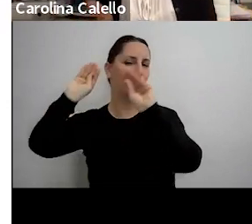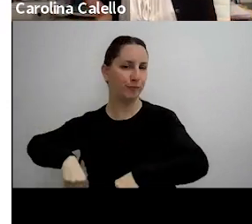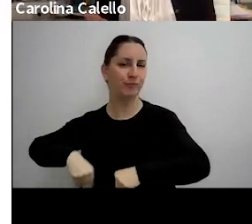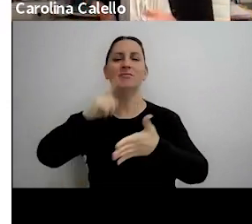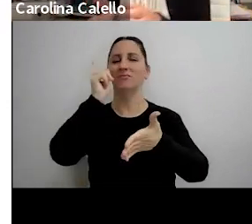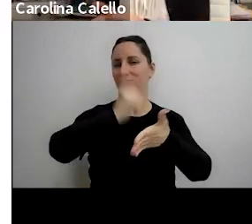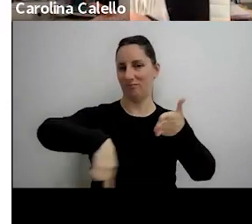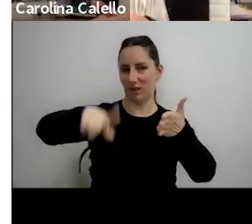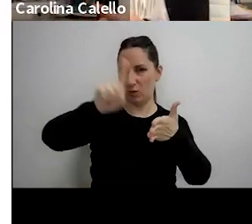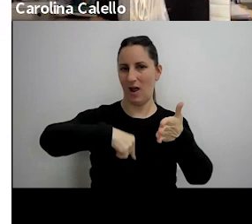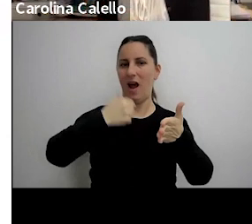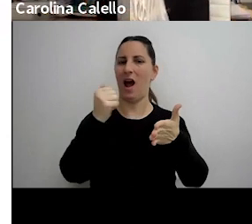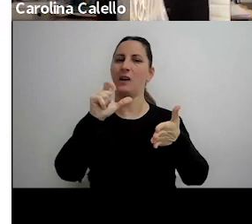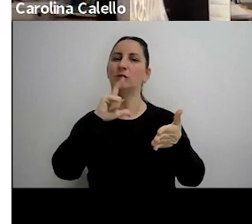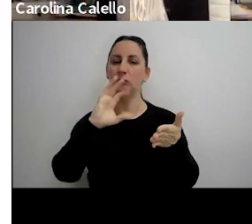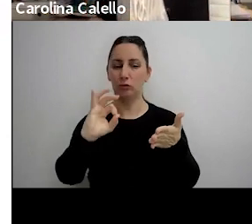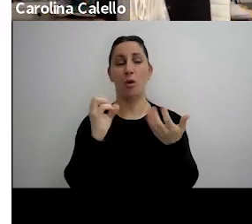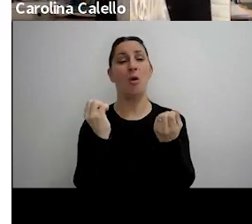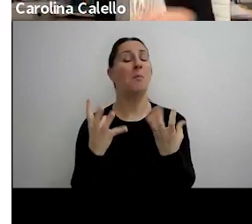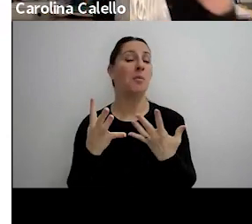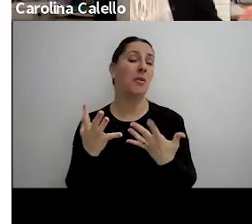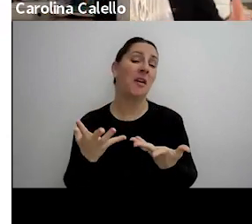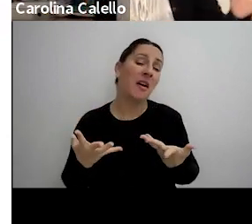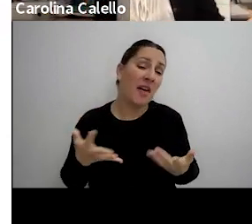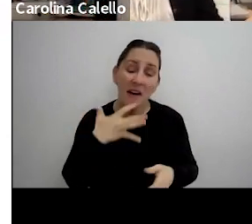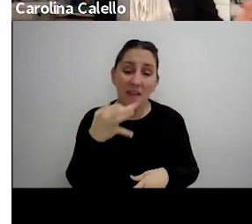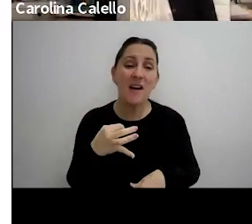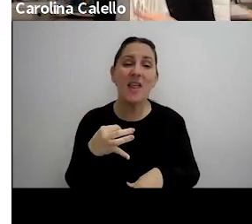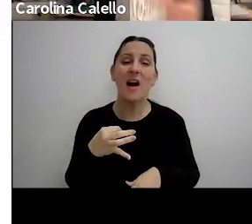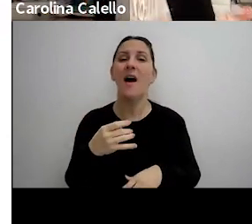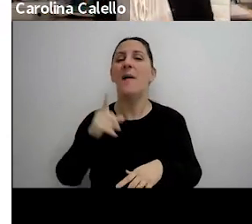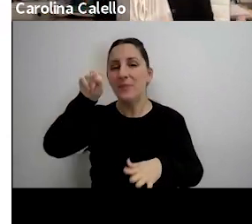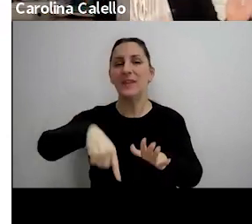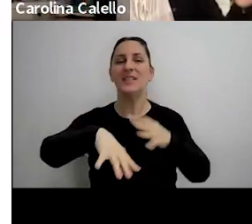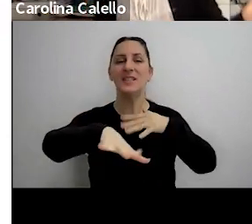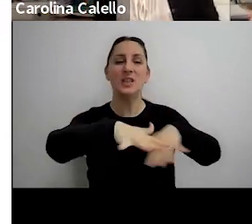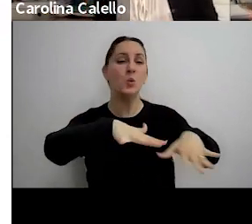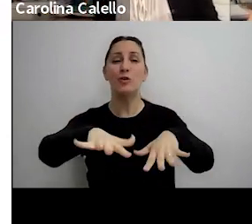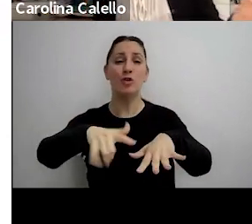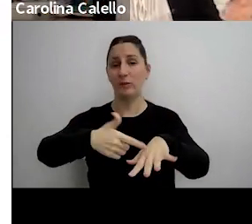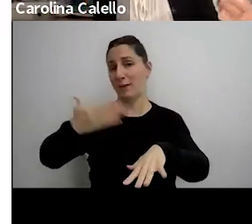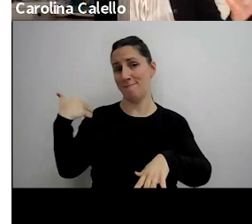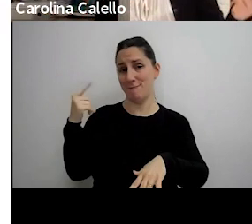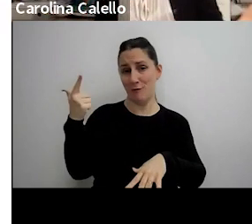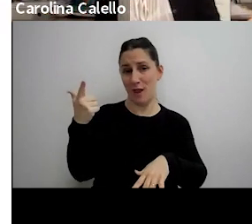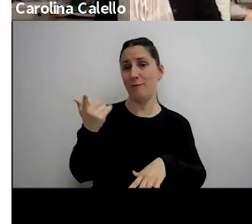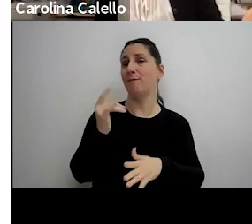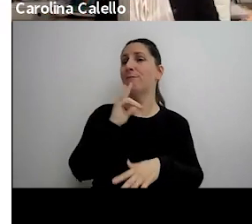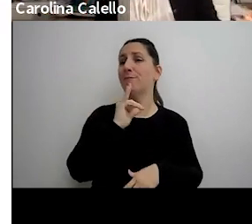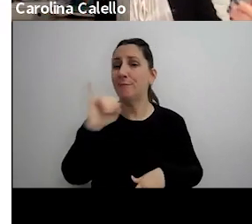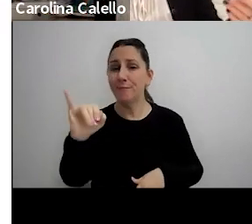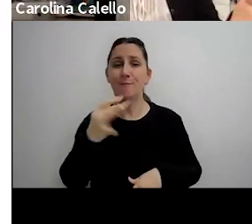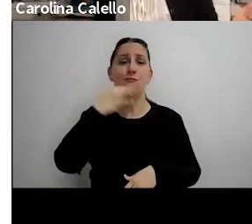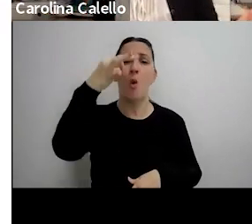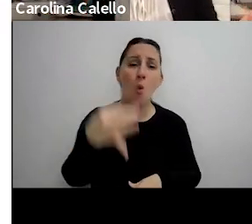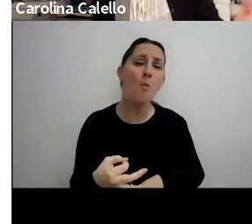anulidad del acto porque en definitiva se funda en hechos que no existieron que se notificó que incumplió un